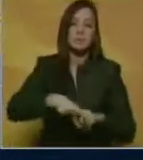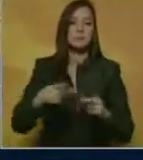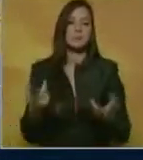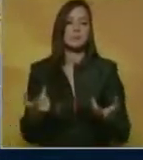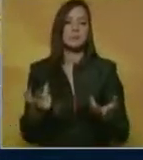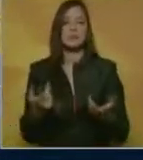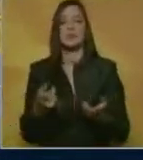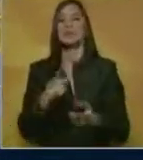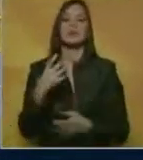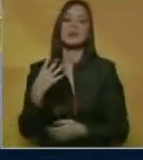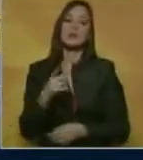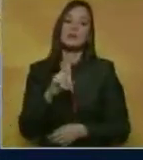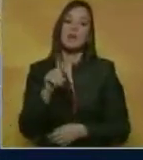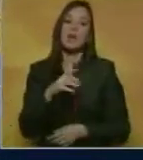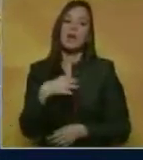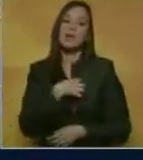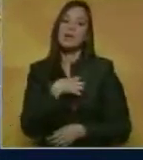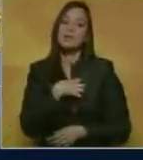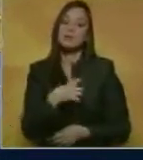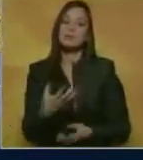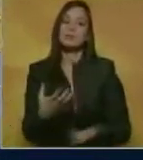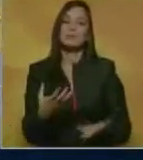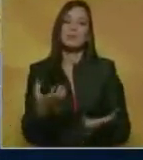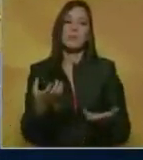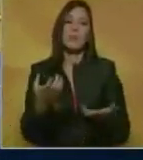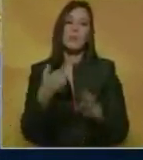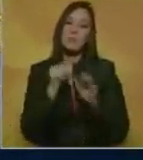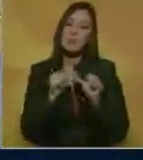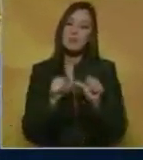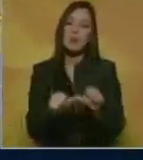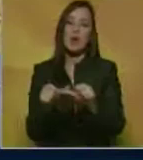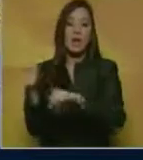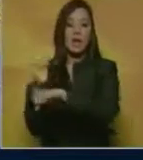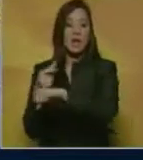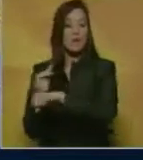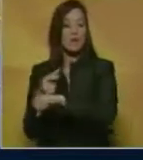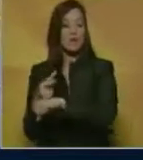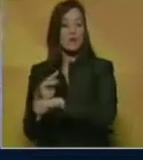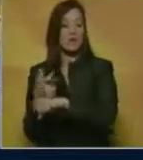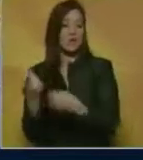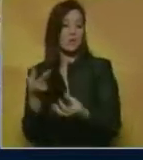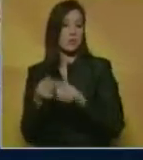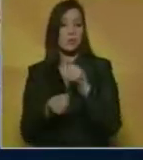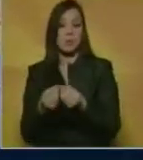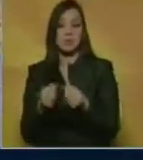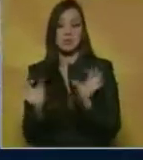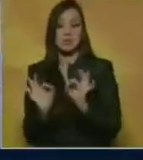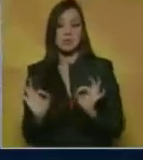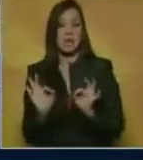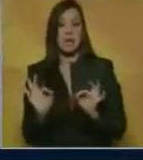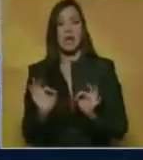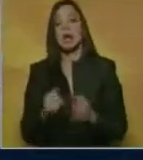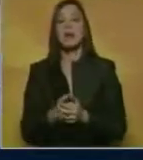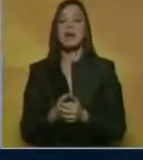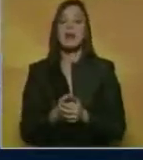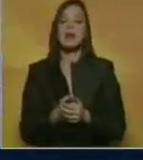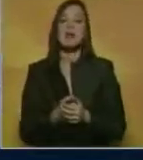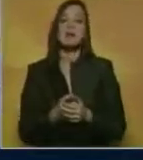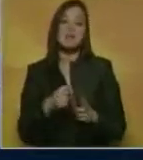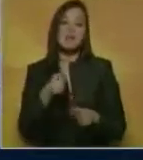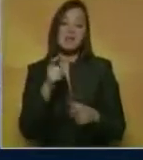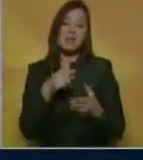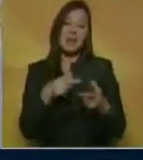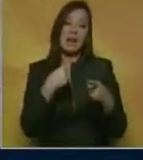que nuestro trabajo no alcance y mientras tanto tengamos un gobierno que le mete la mano en el bolsillo al ciudadano para